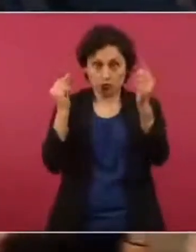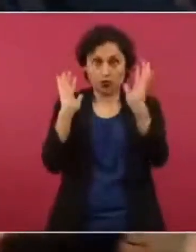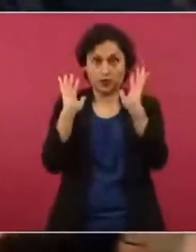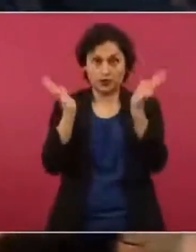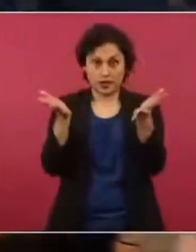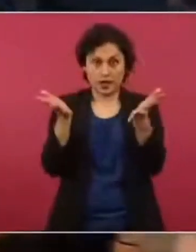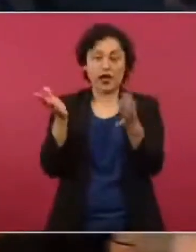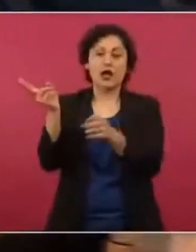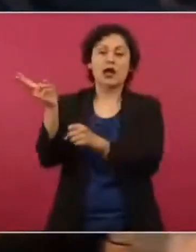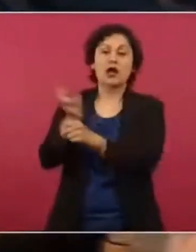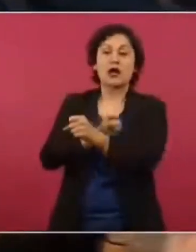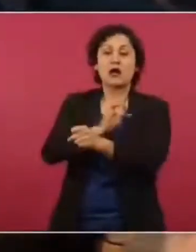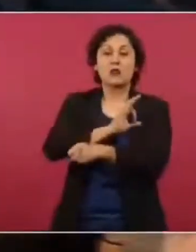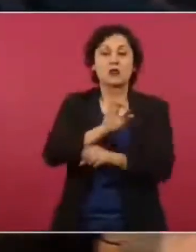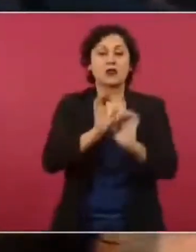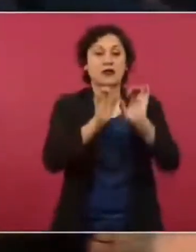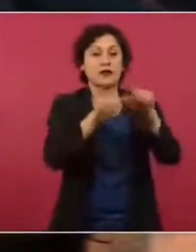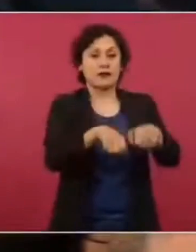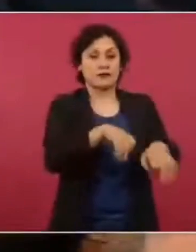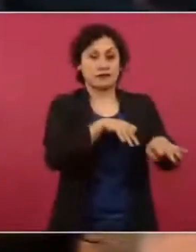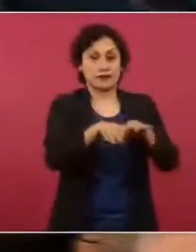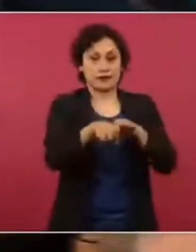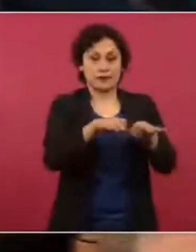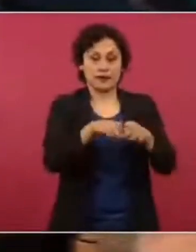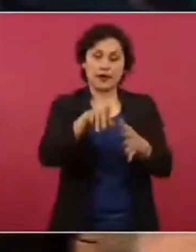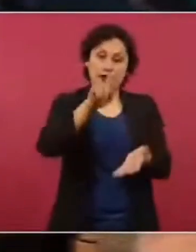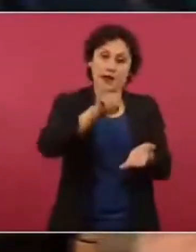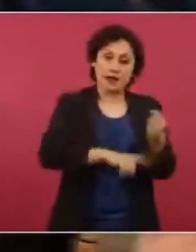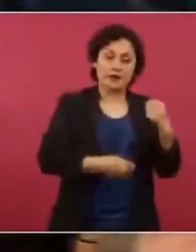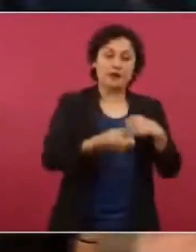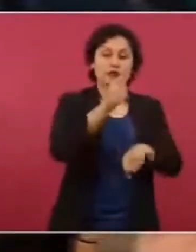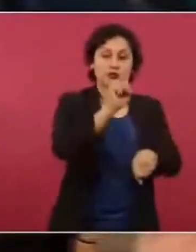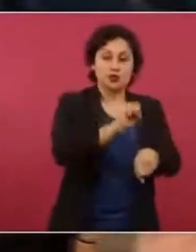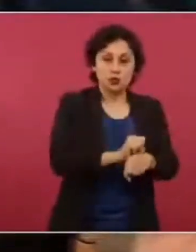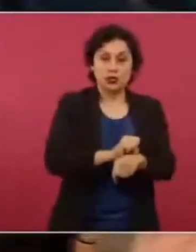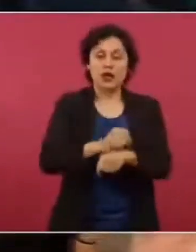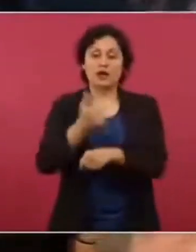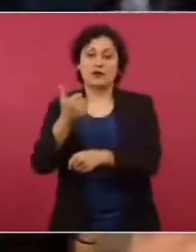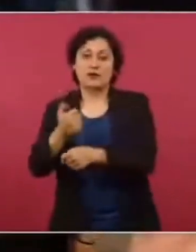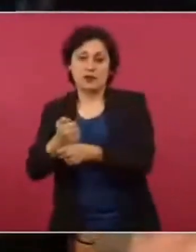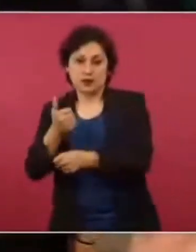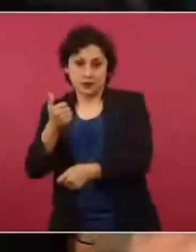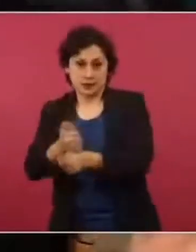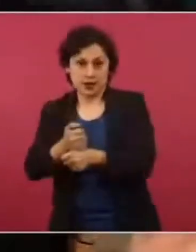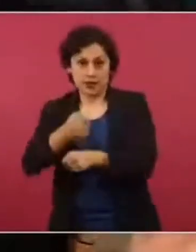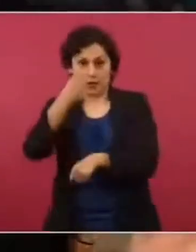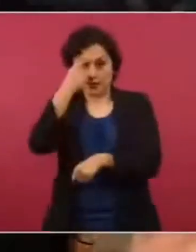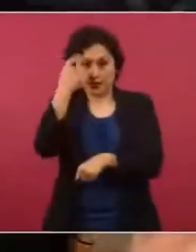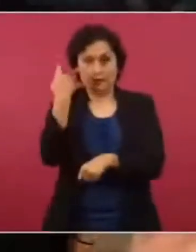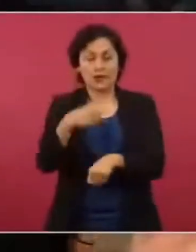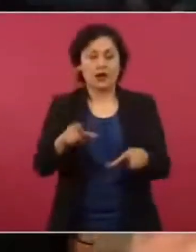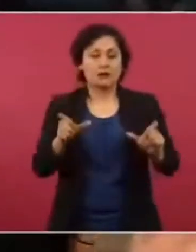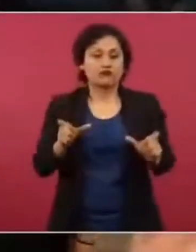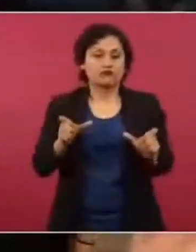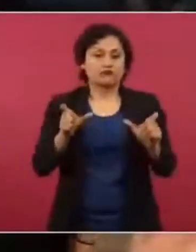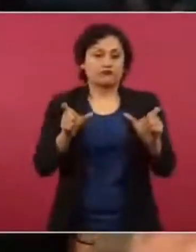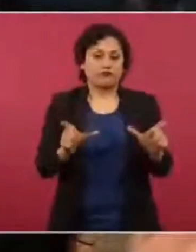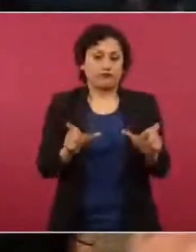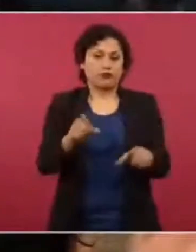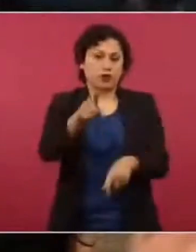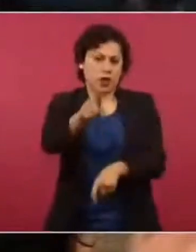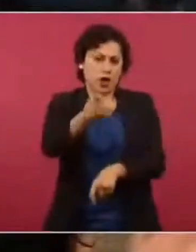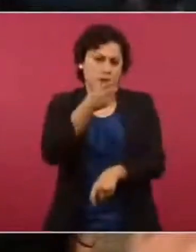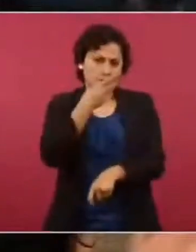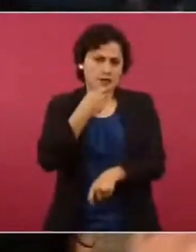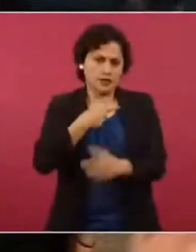ofrecer un empleo en las secundarias y en las primarias para precisamente tener un programa de contención, porque es muy bueno el programa que